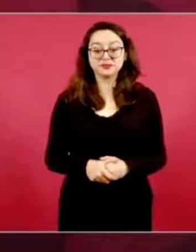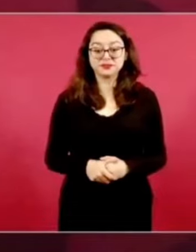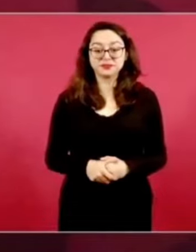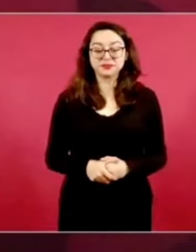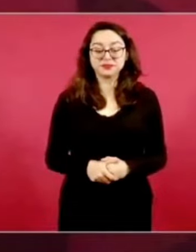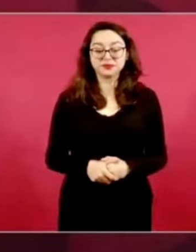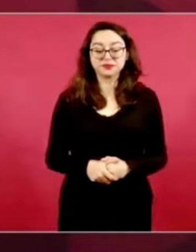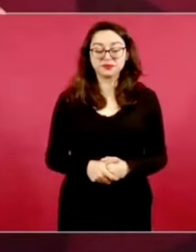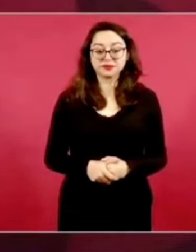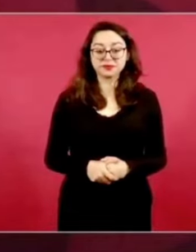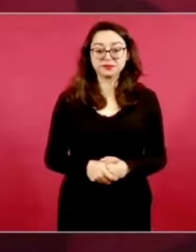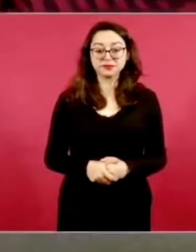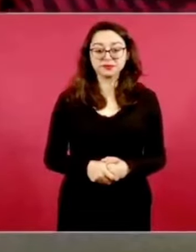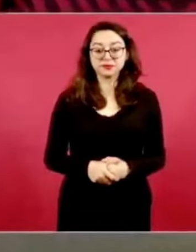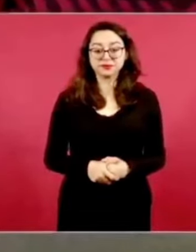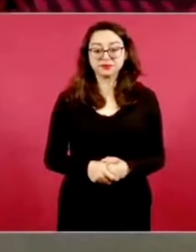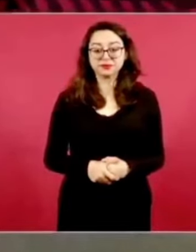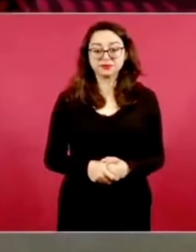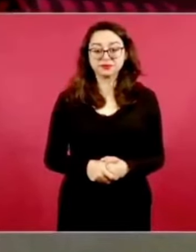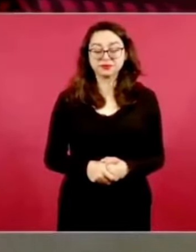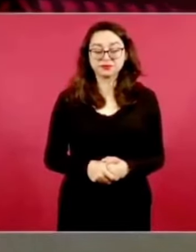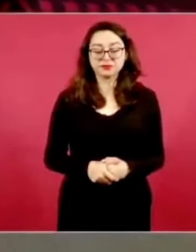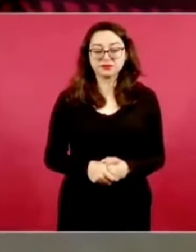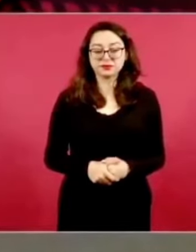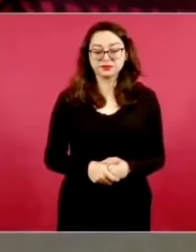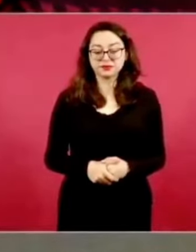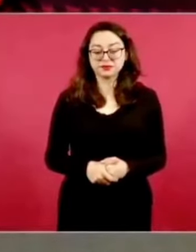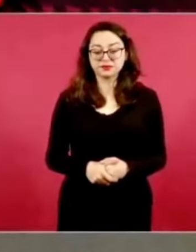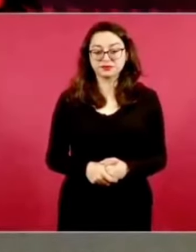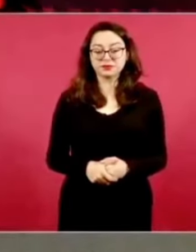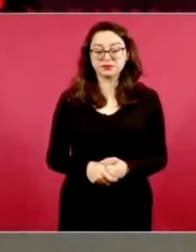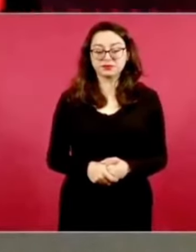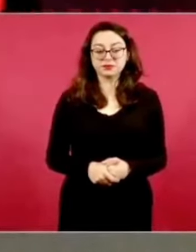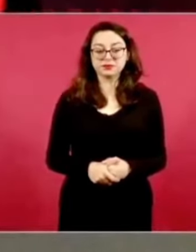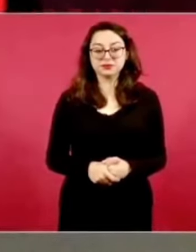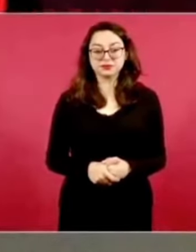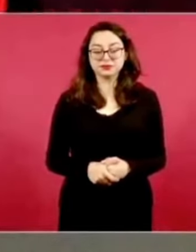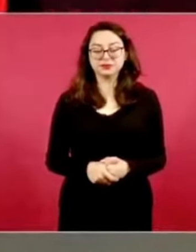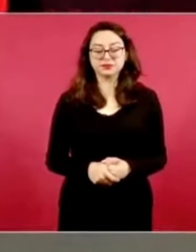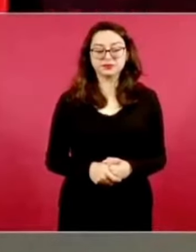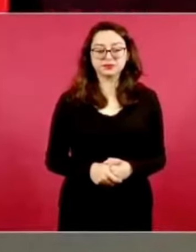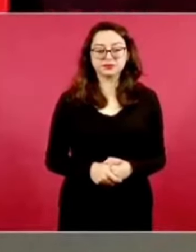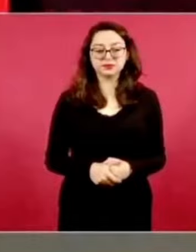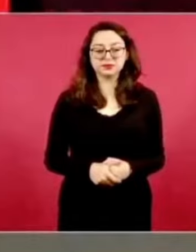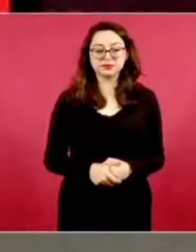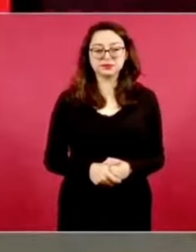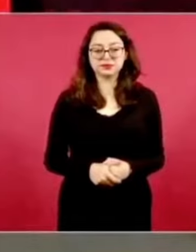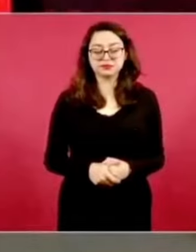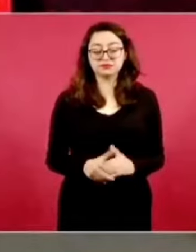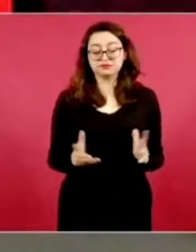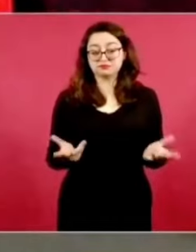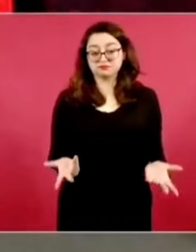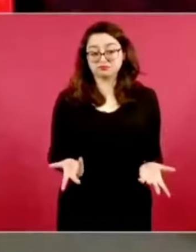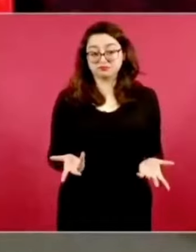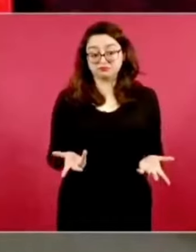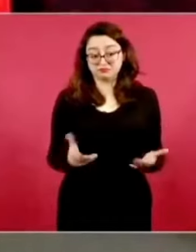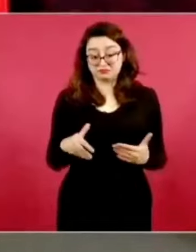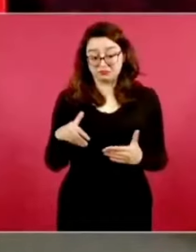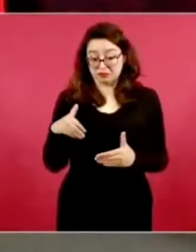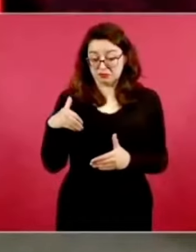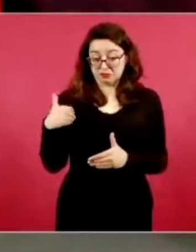estamos ante un próximo atraco,